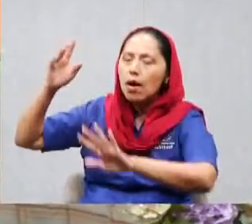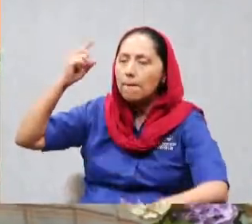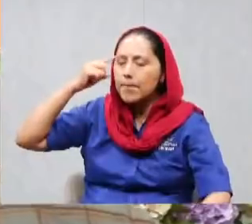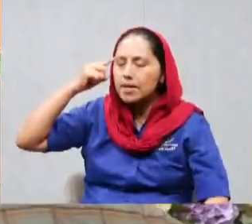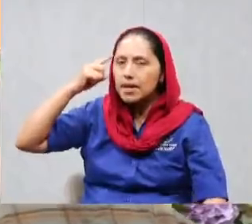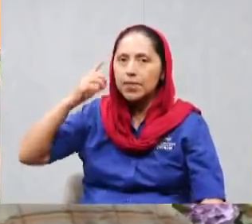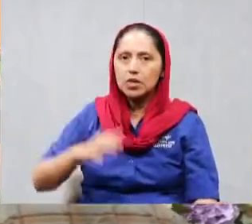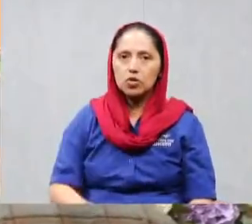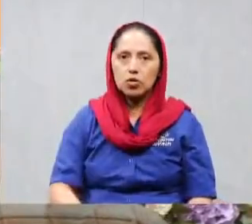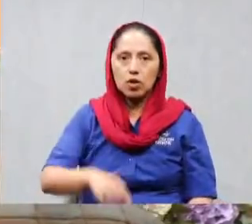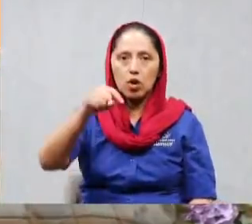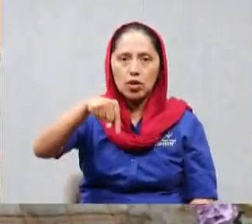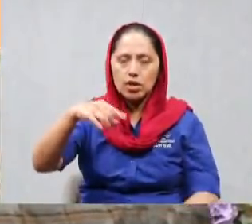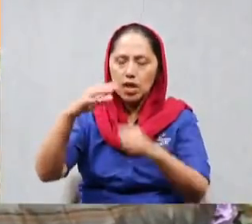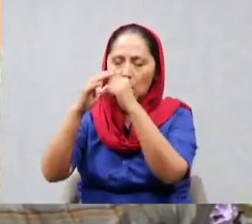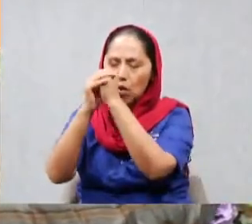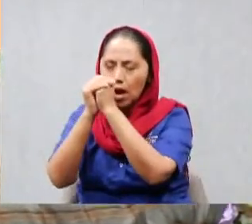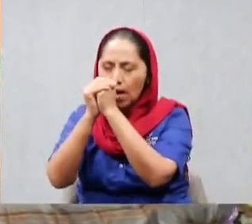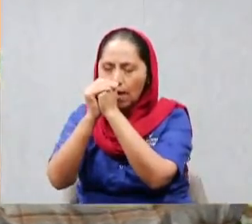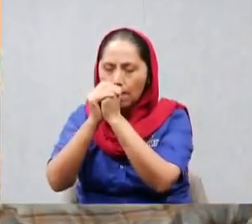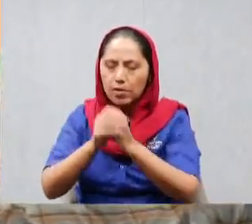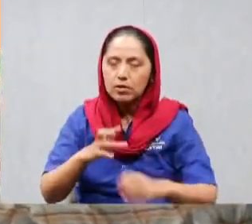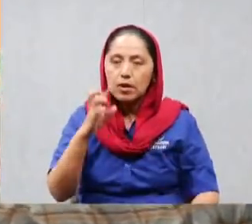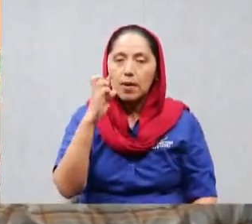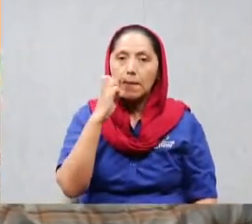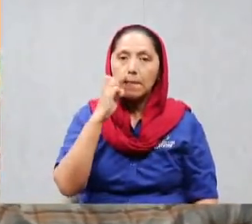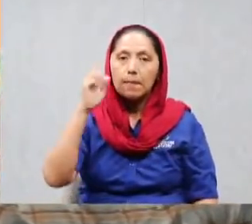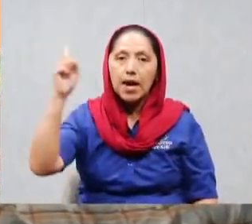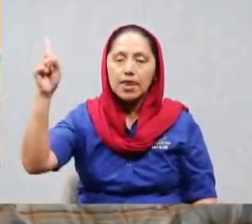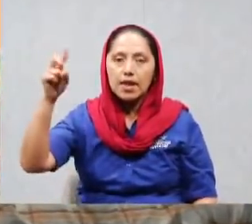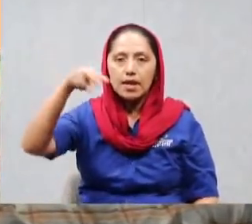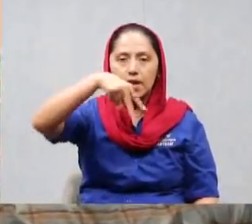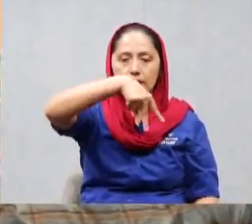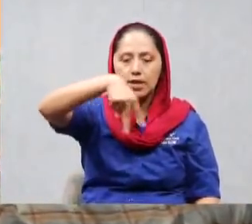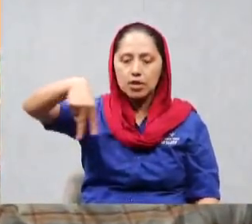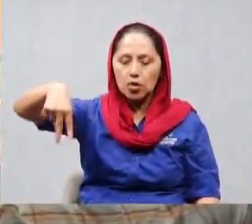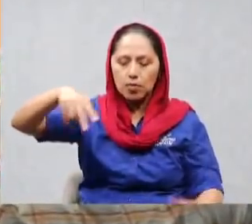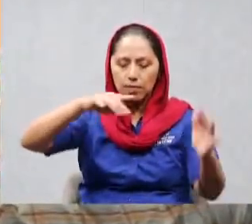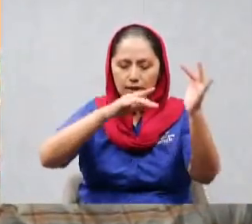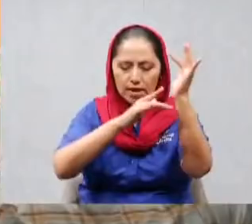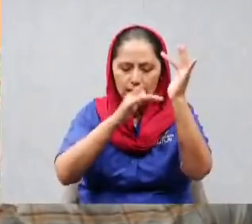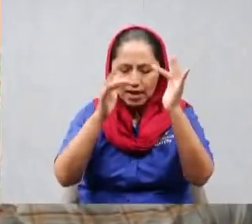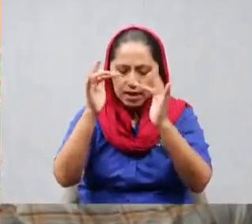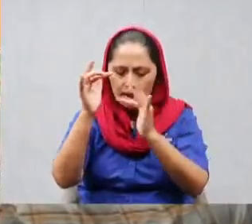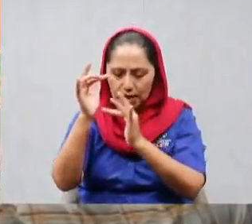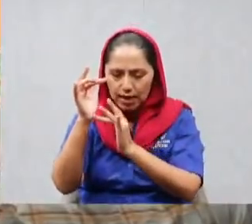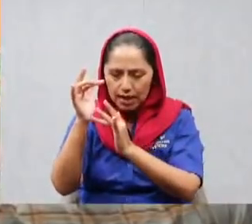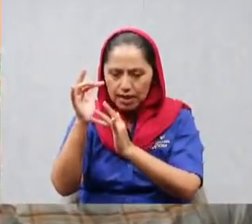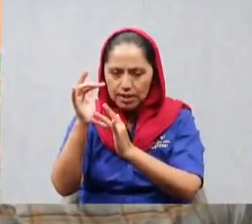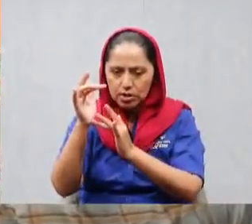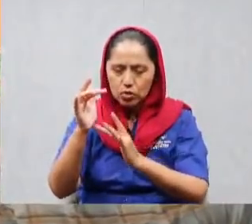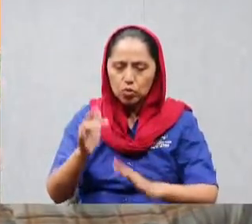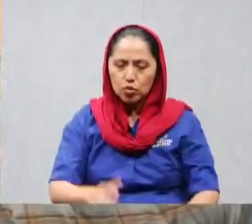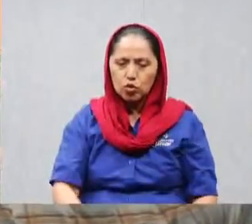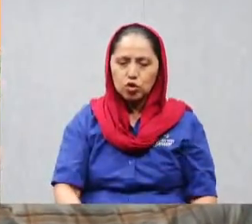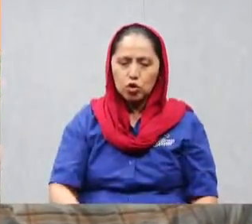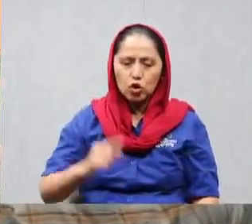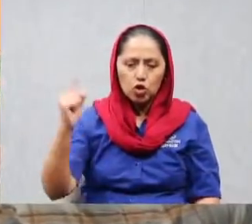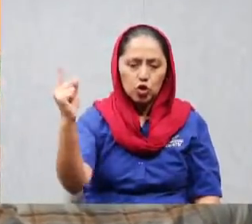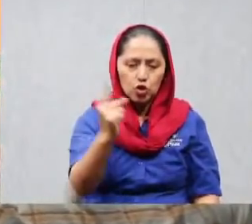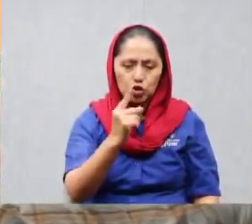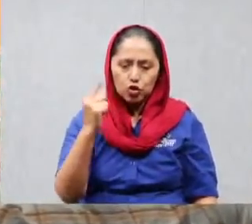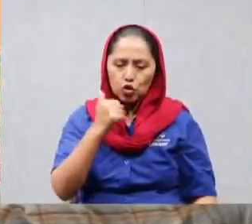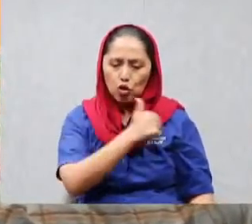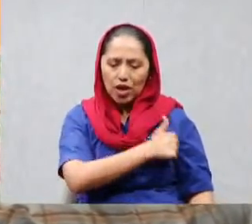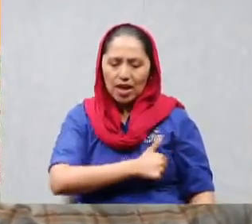Padre en el nombre de Jesús venimos a a de poner todas nuestras actitudes que no son de